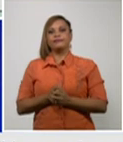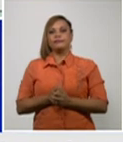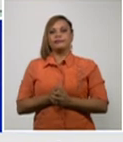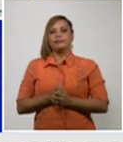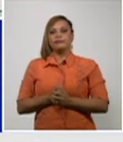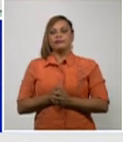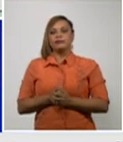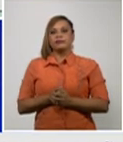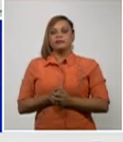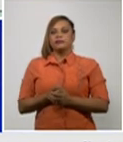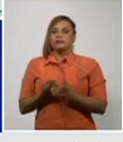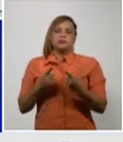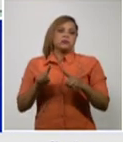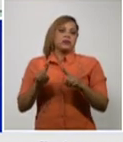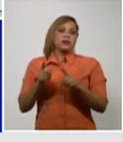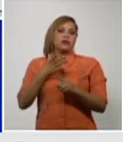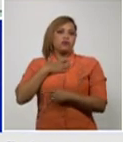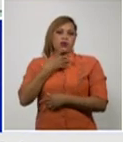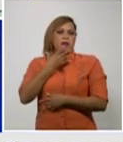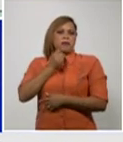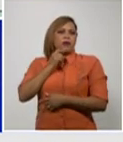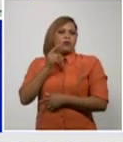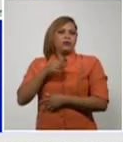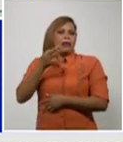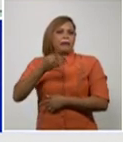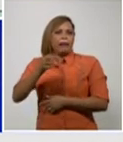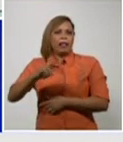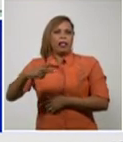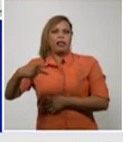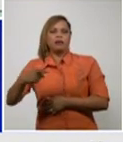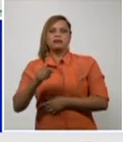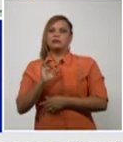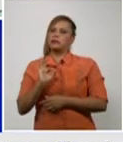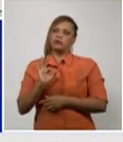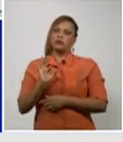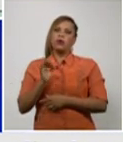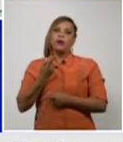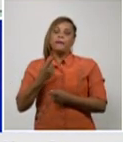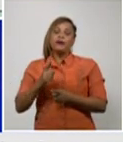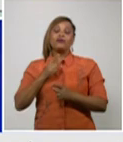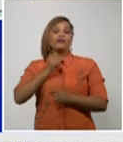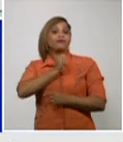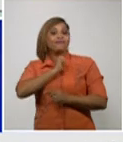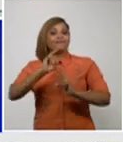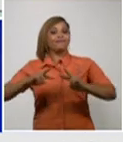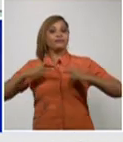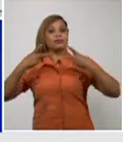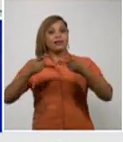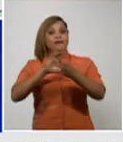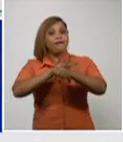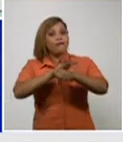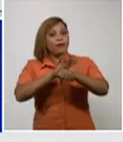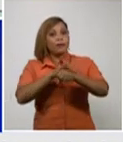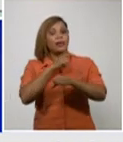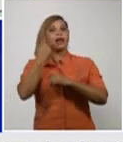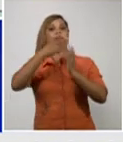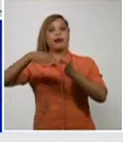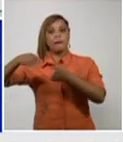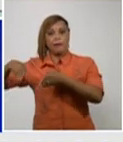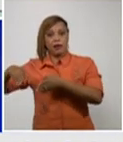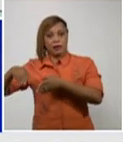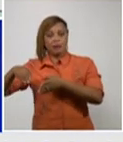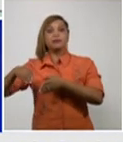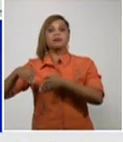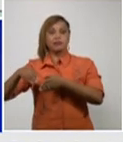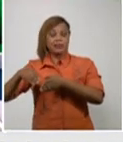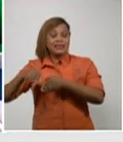me guste enfatizar eso es que quiero reiterar que es una enfermedad que mata y